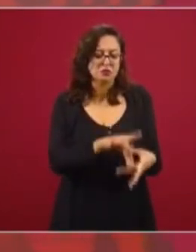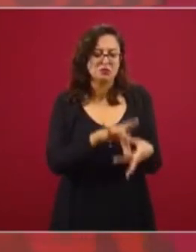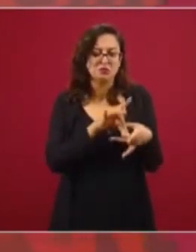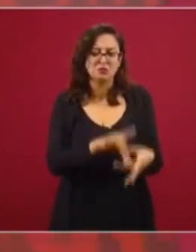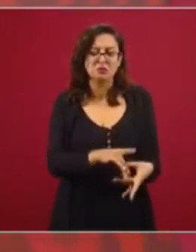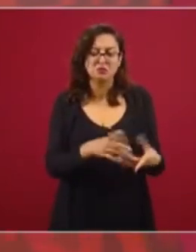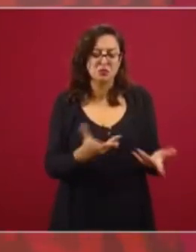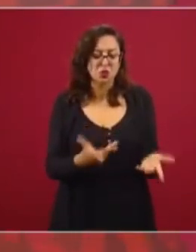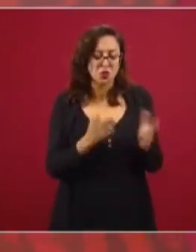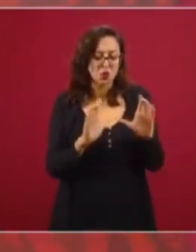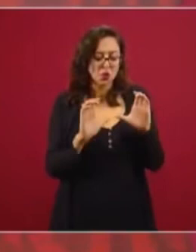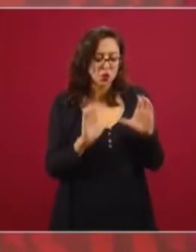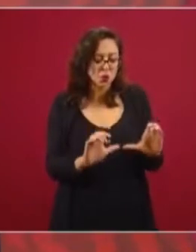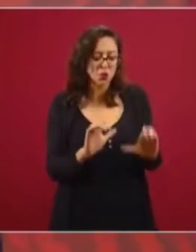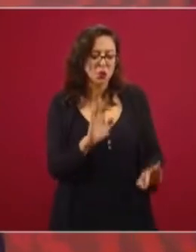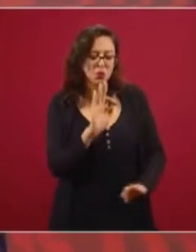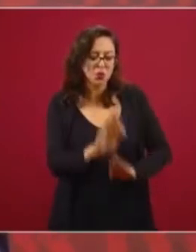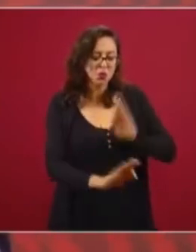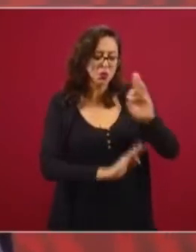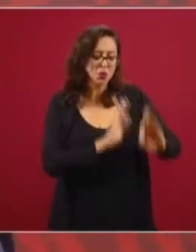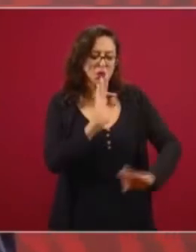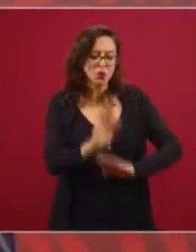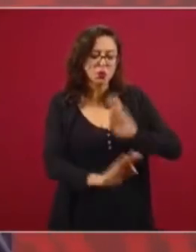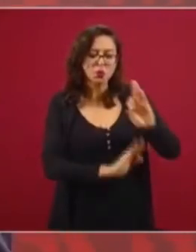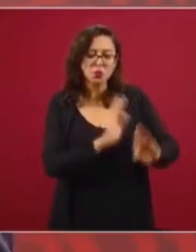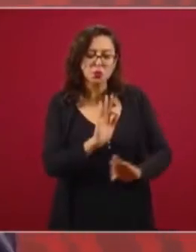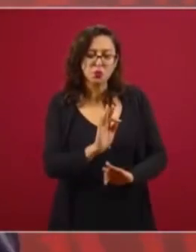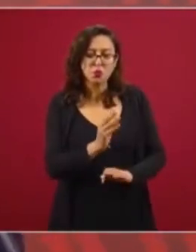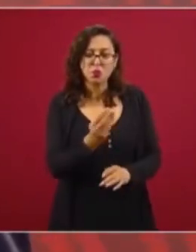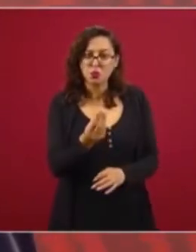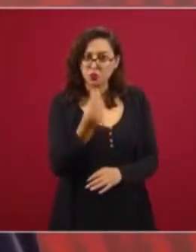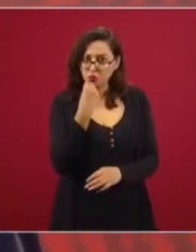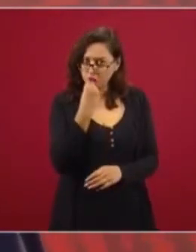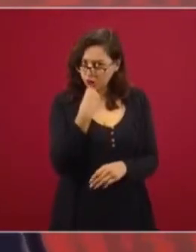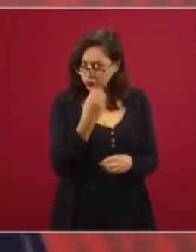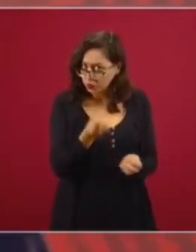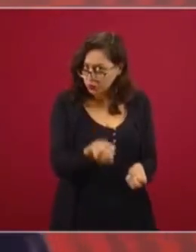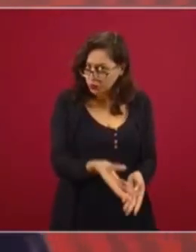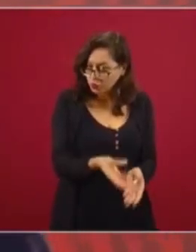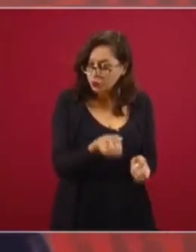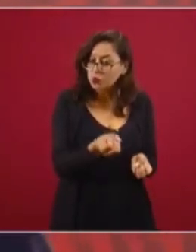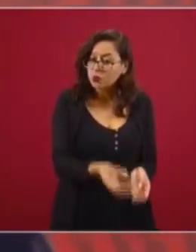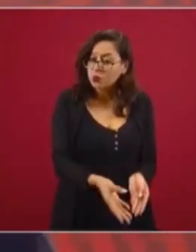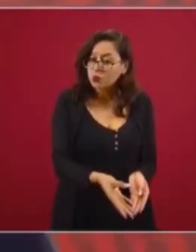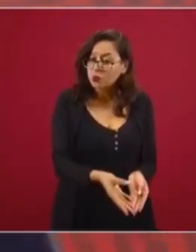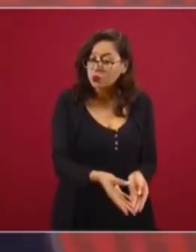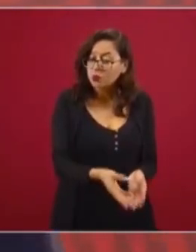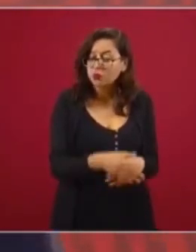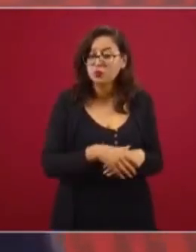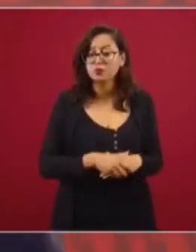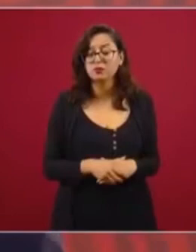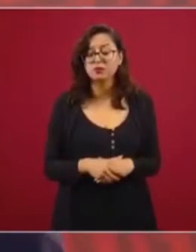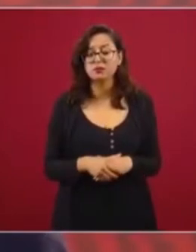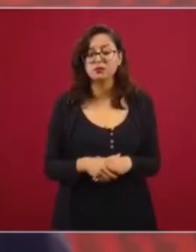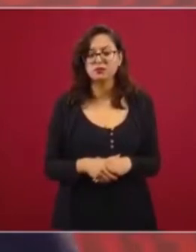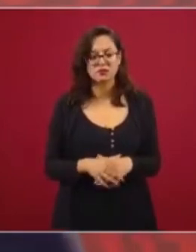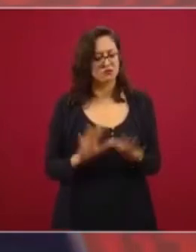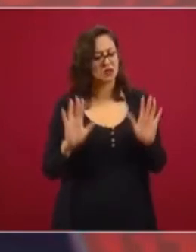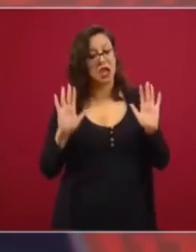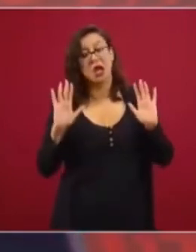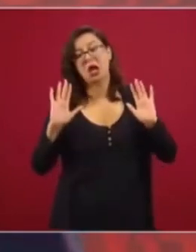cuida uno?, ¿no le da uno de comer?, o le dice, a ver,